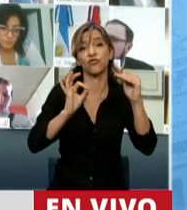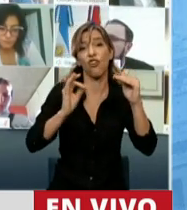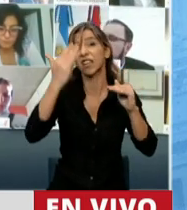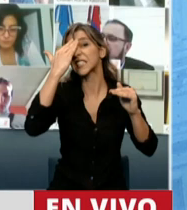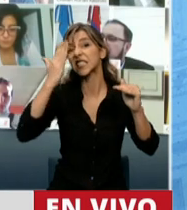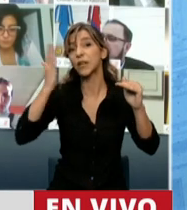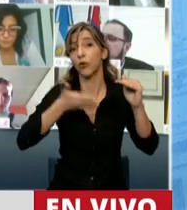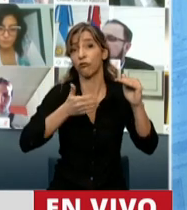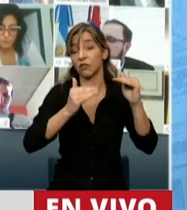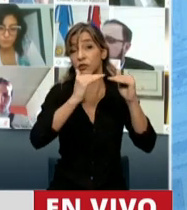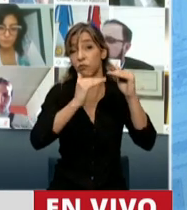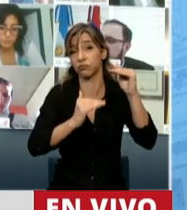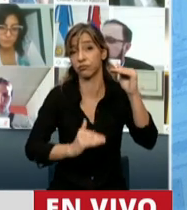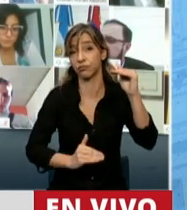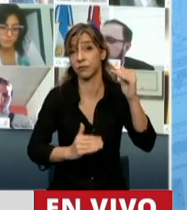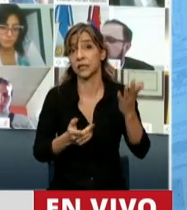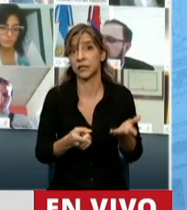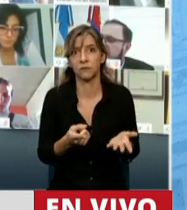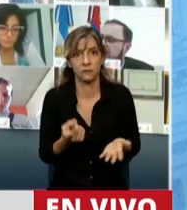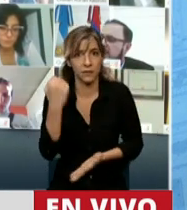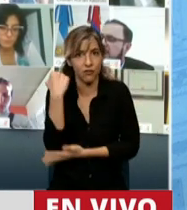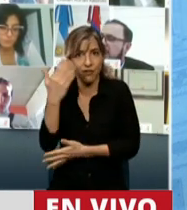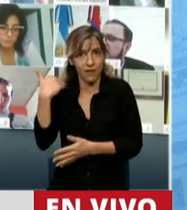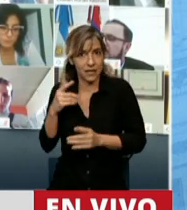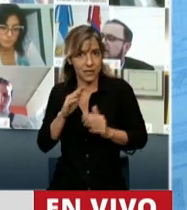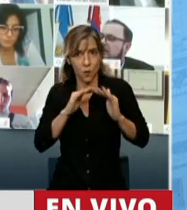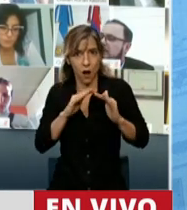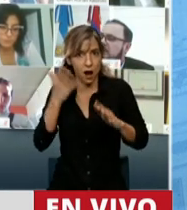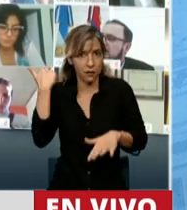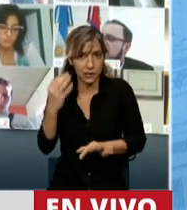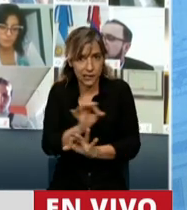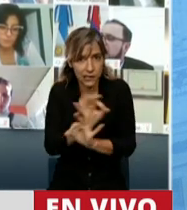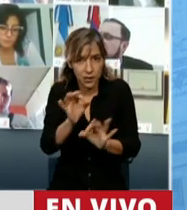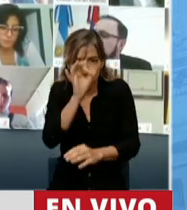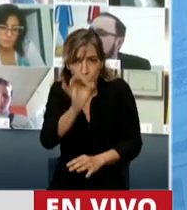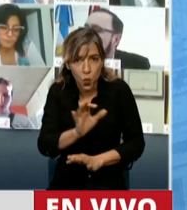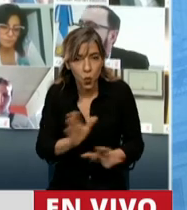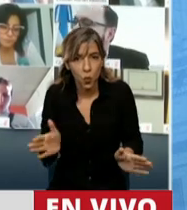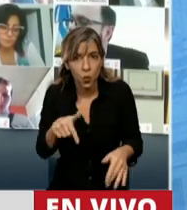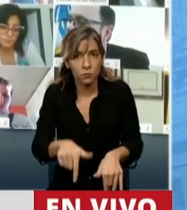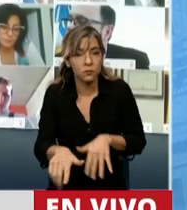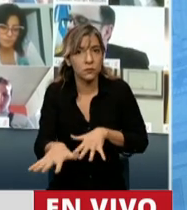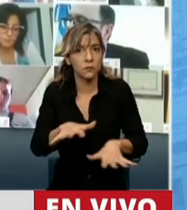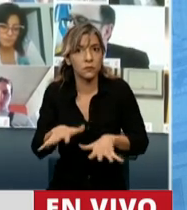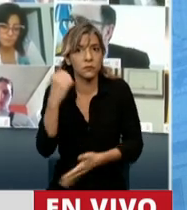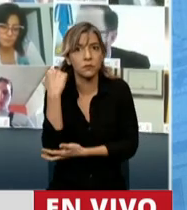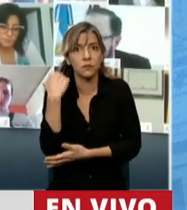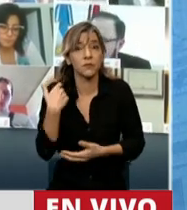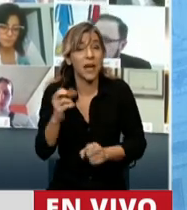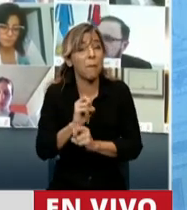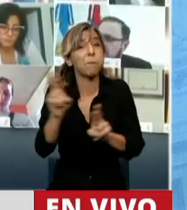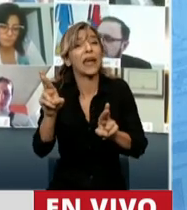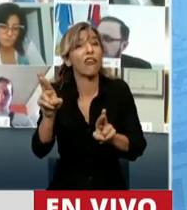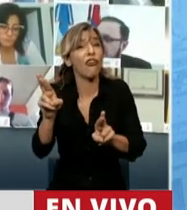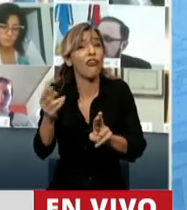económicos no tienen precedentes. Hay coincidencias de que esta crisis podría ser aún peor que la del